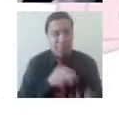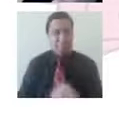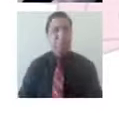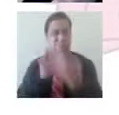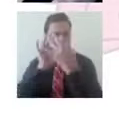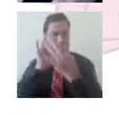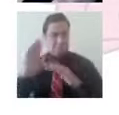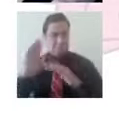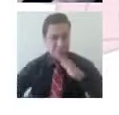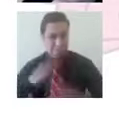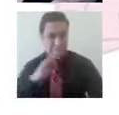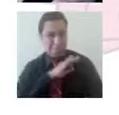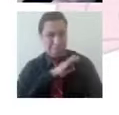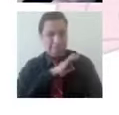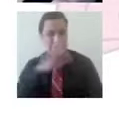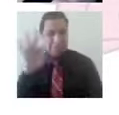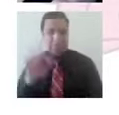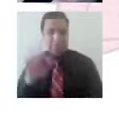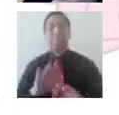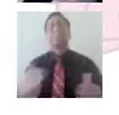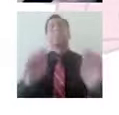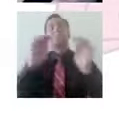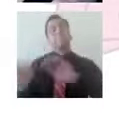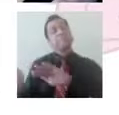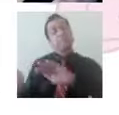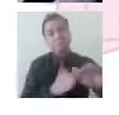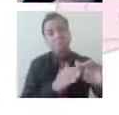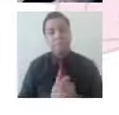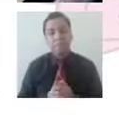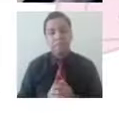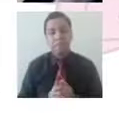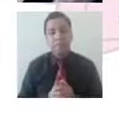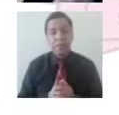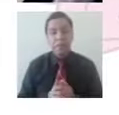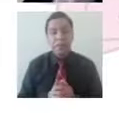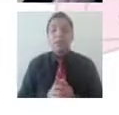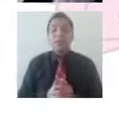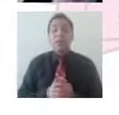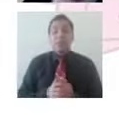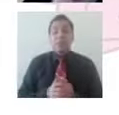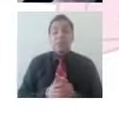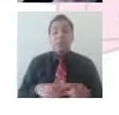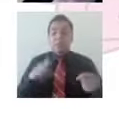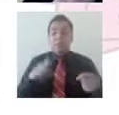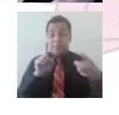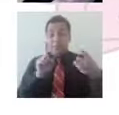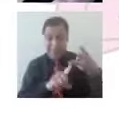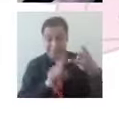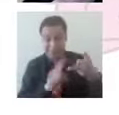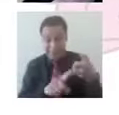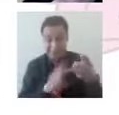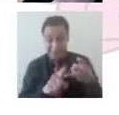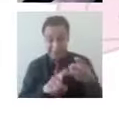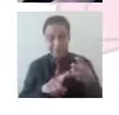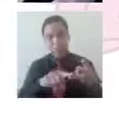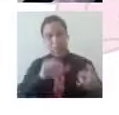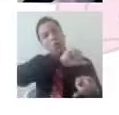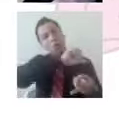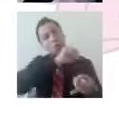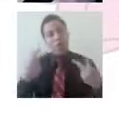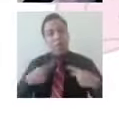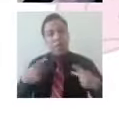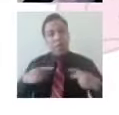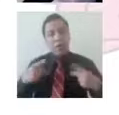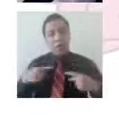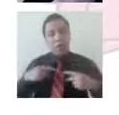tenemos la parte de la posibilidad de establecer relaciones satisfactorias con otros miembros de la comunidad. Y estas relaciones satisfactorias